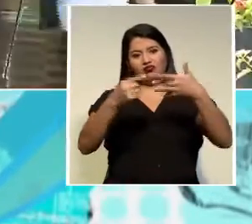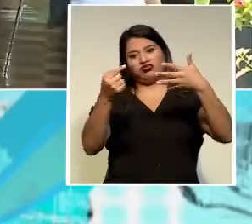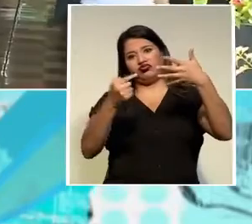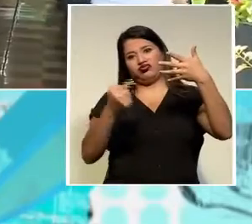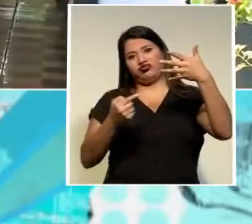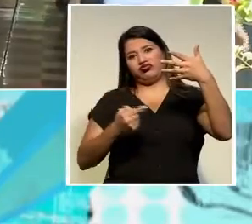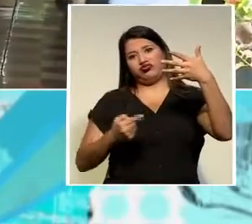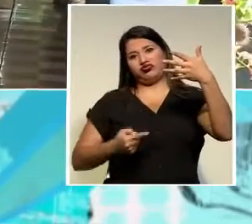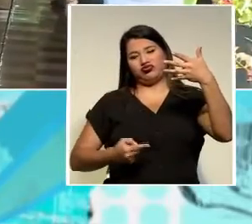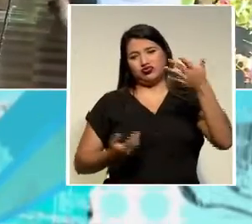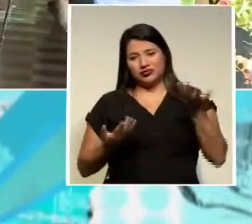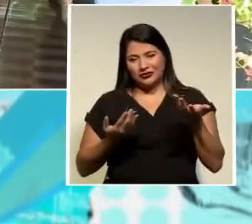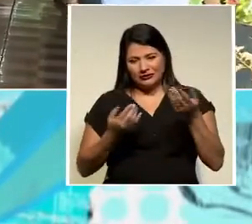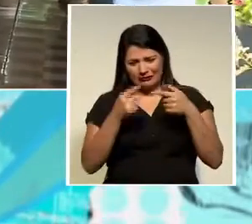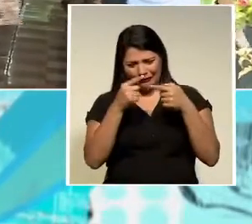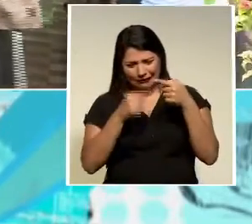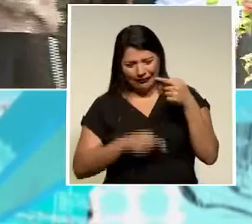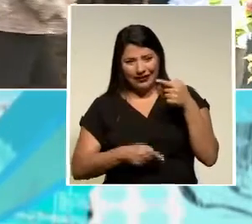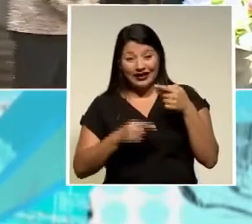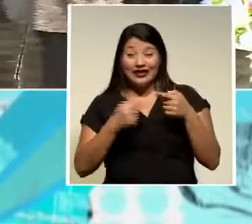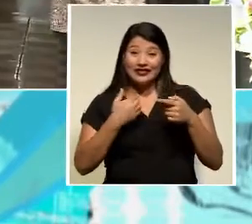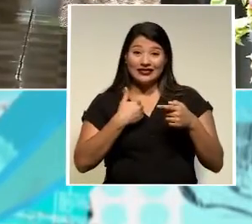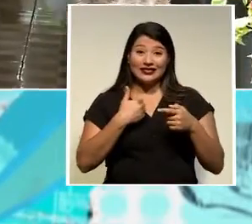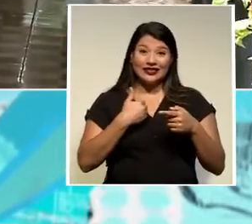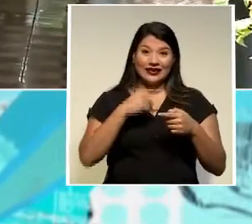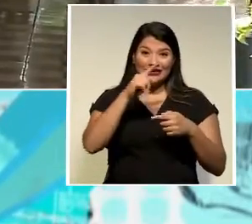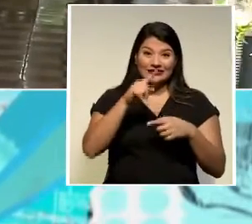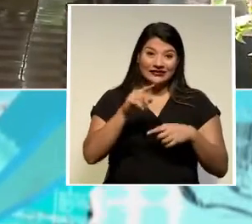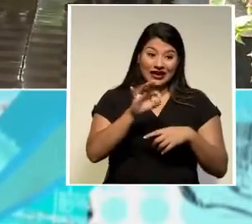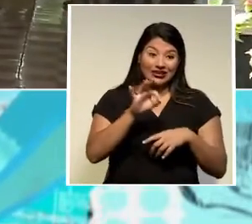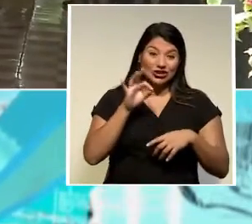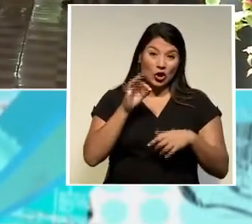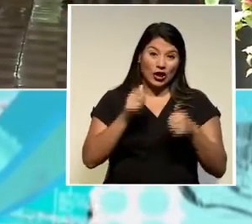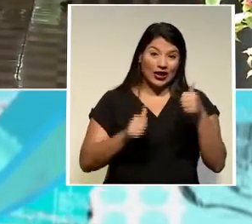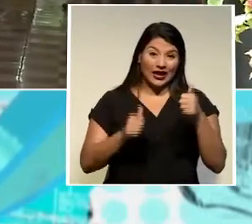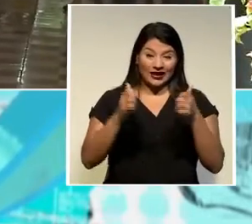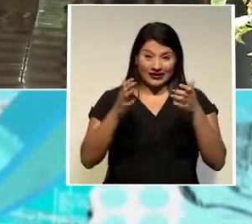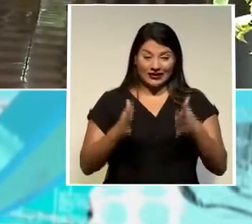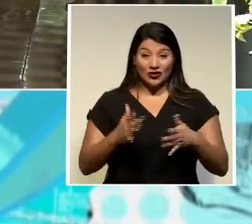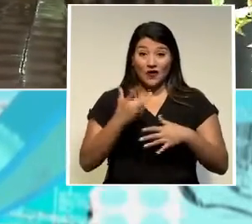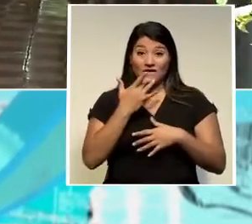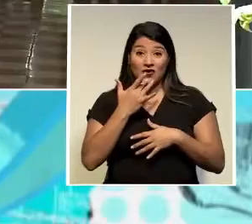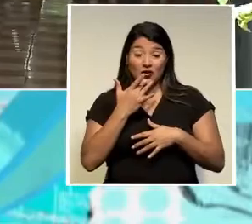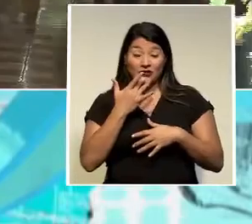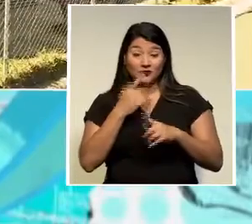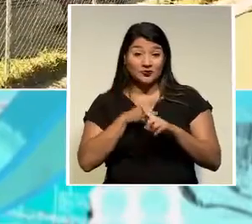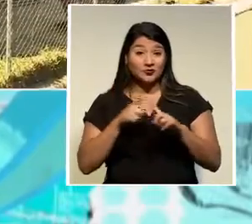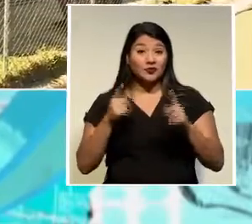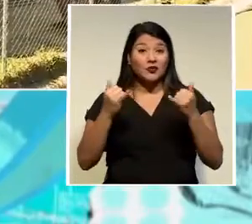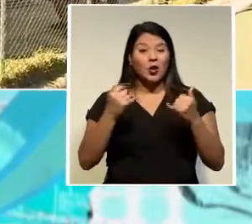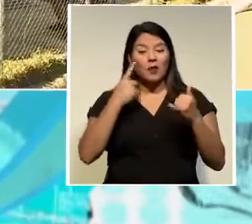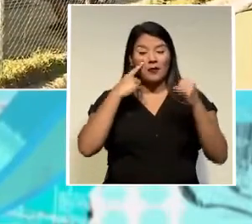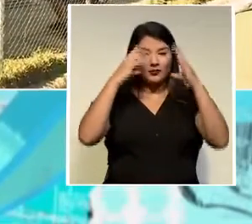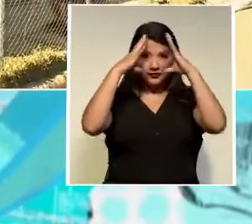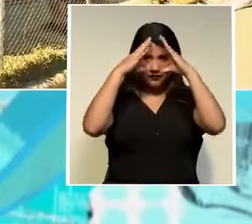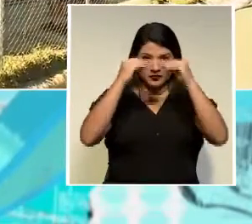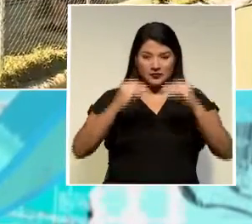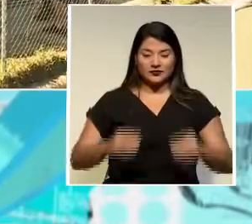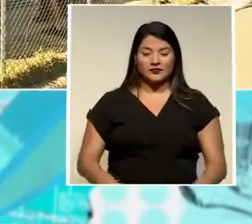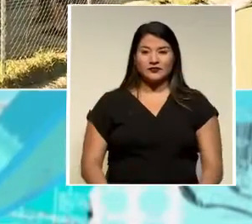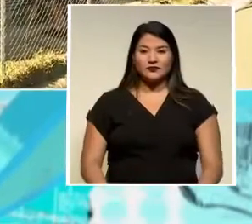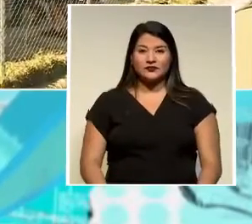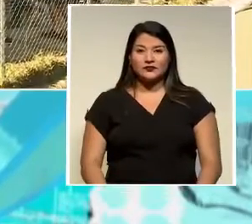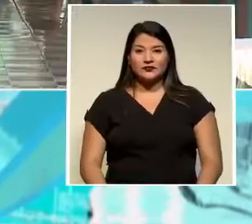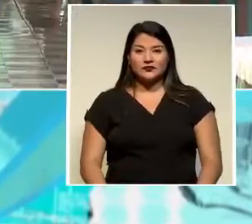próximo y pues tener que elegir su candidato o candidata favorita pero vamos a ver la siguiente nota que nos amplía esta información